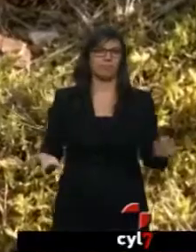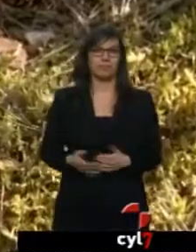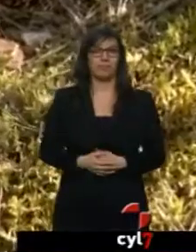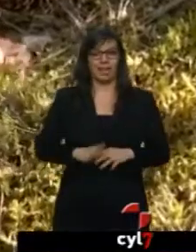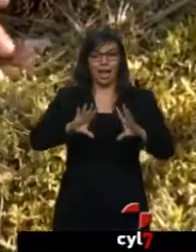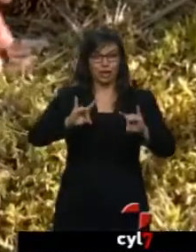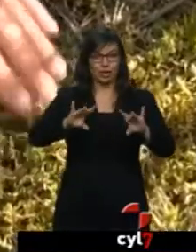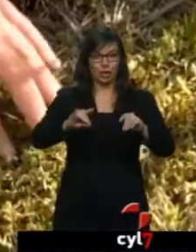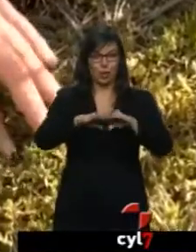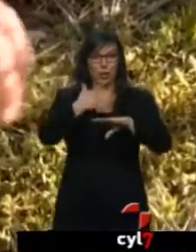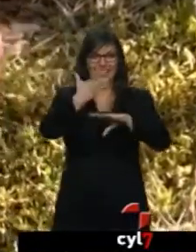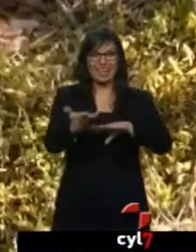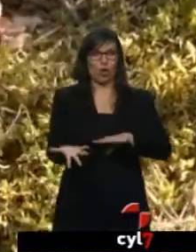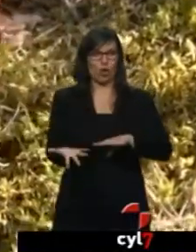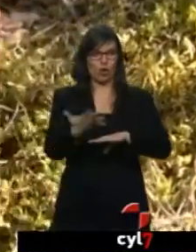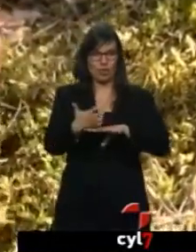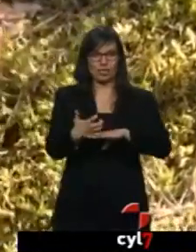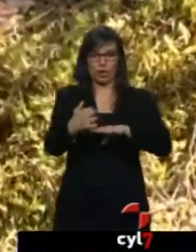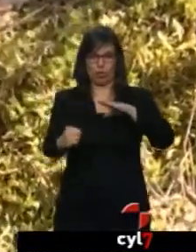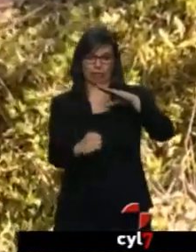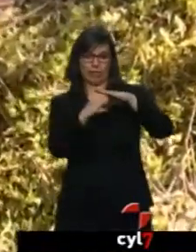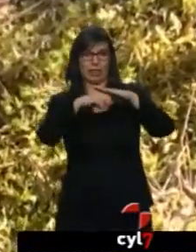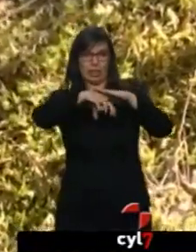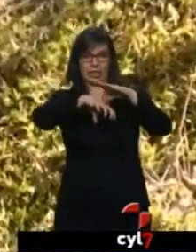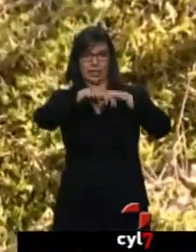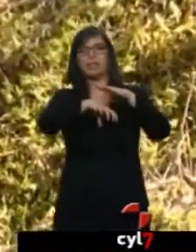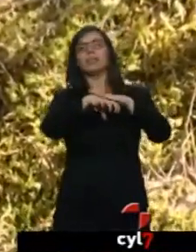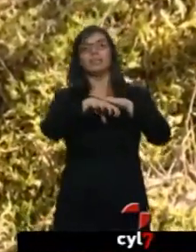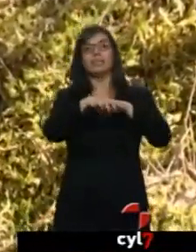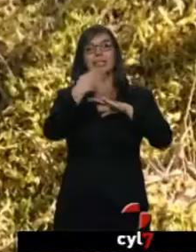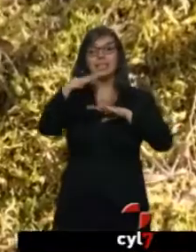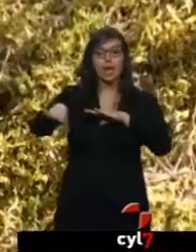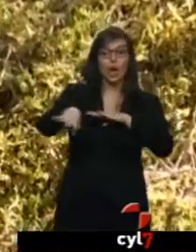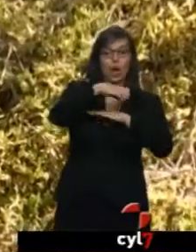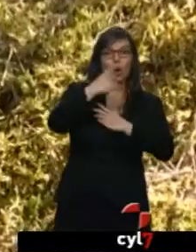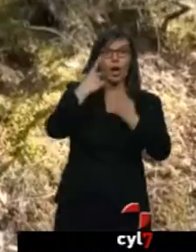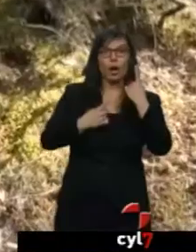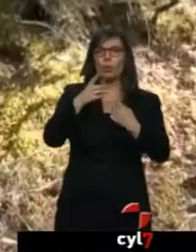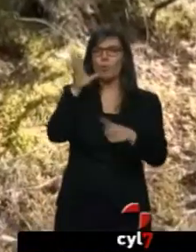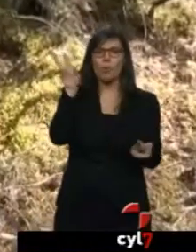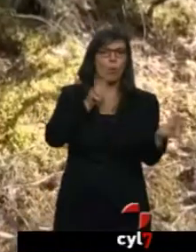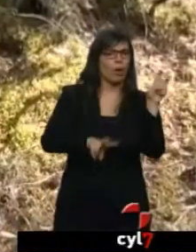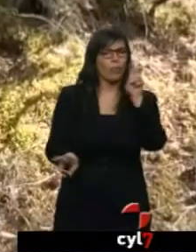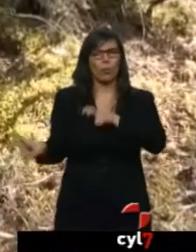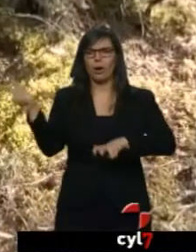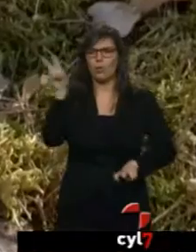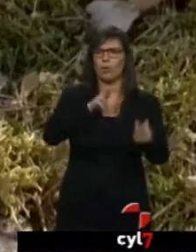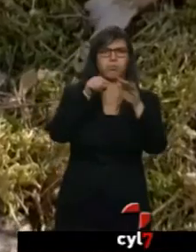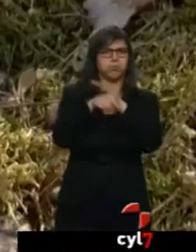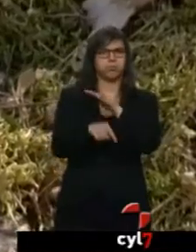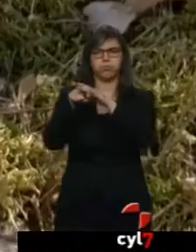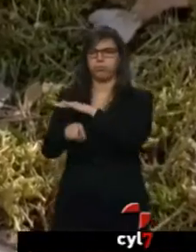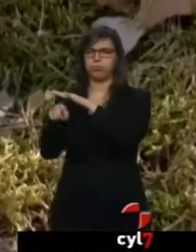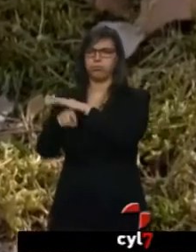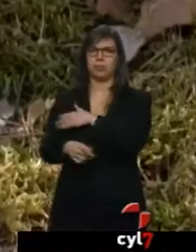deshidratado. El que coge marzuelos es porque está todo el día buscando y buscando y buscando. Reconocer el Higroforus